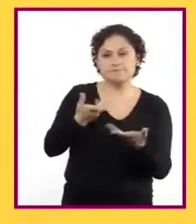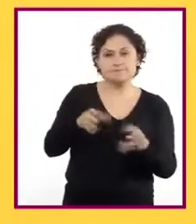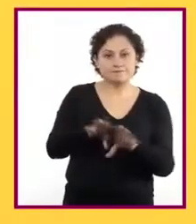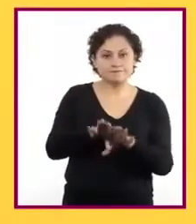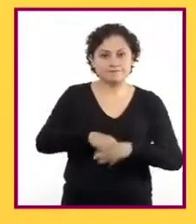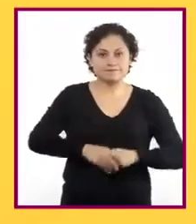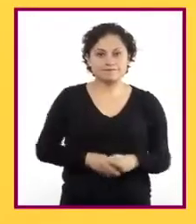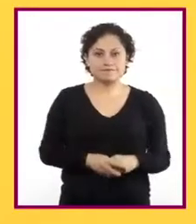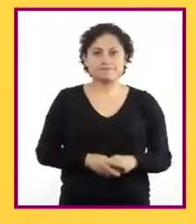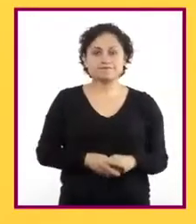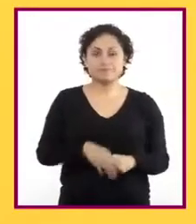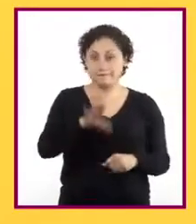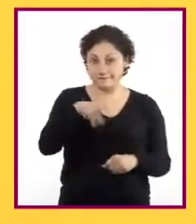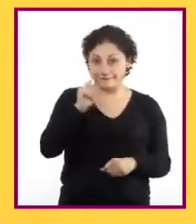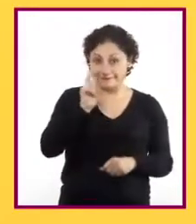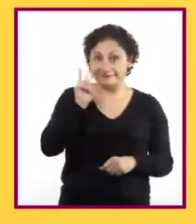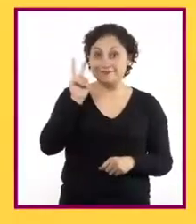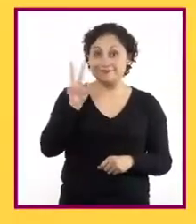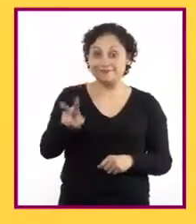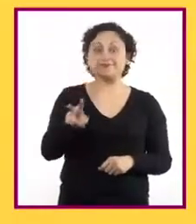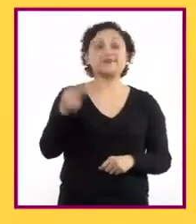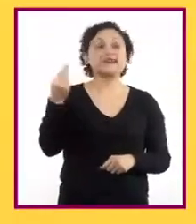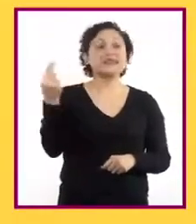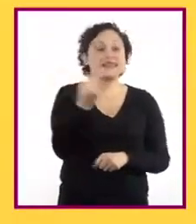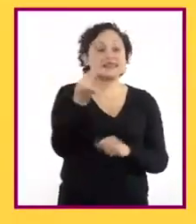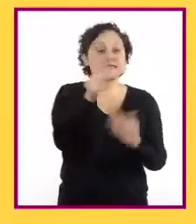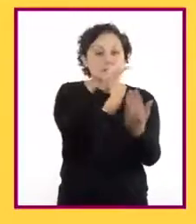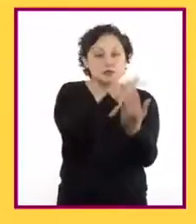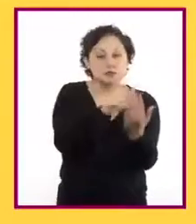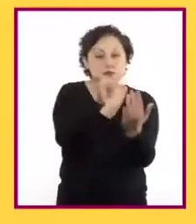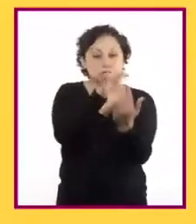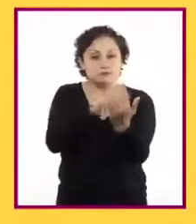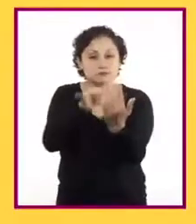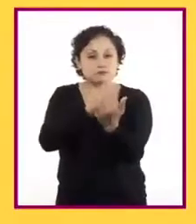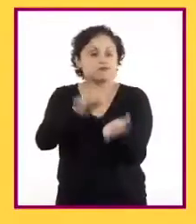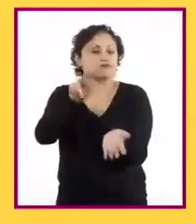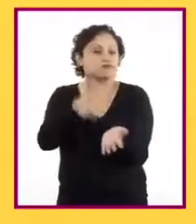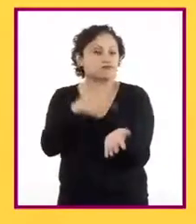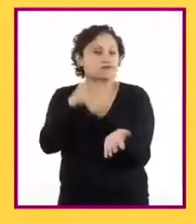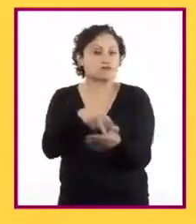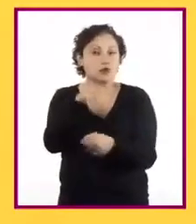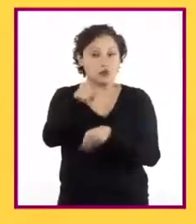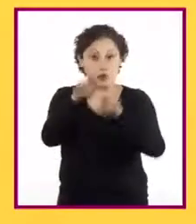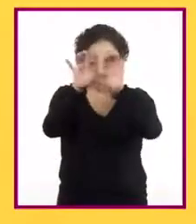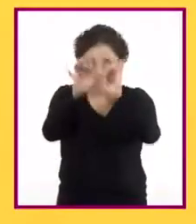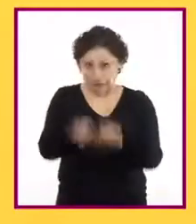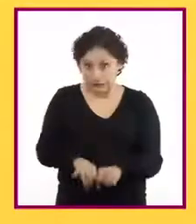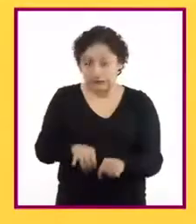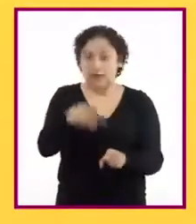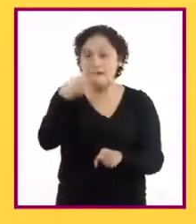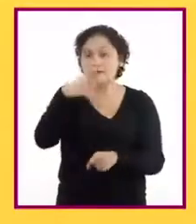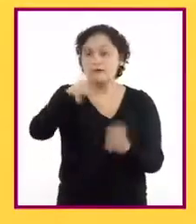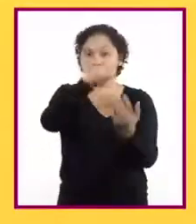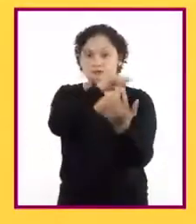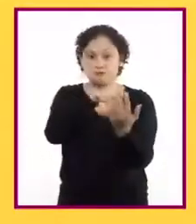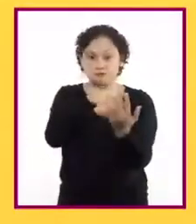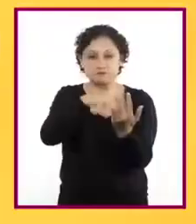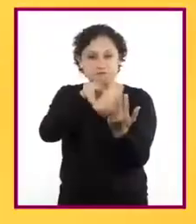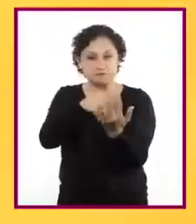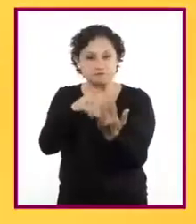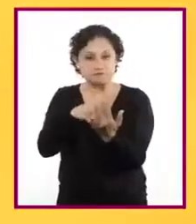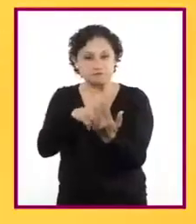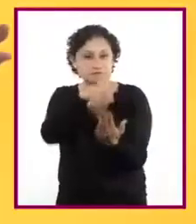Como pudieron observar, lo ideal es que lean varias veces el texto que escriban para que puedan hacer los ajustes necesarios.